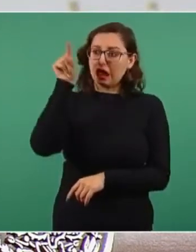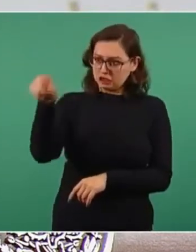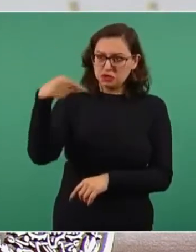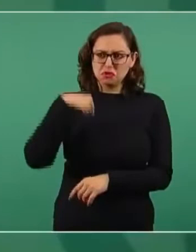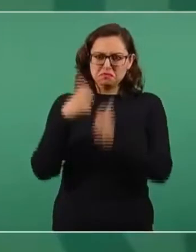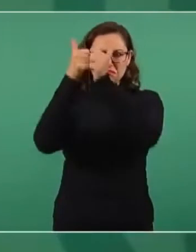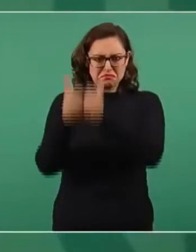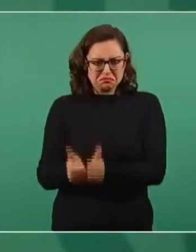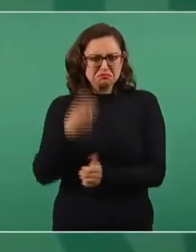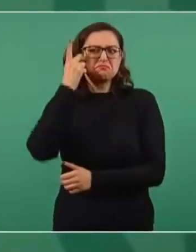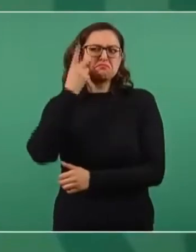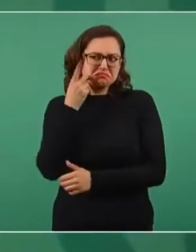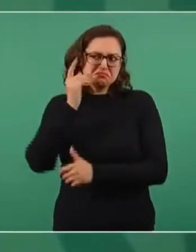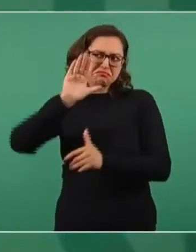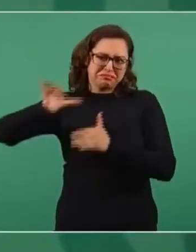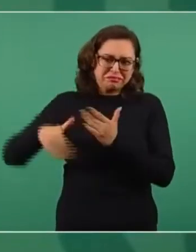Aguililla,